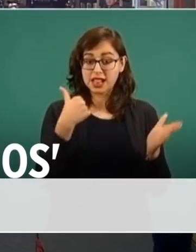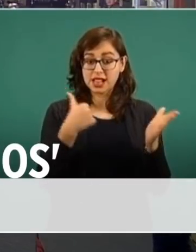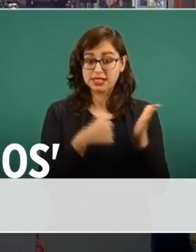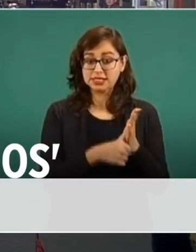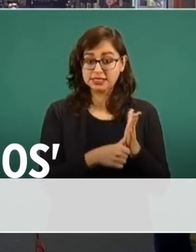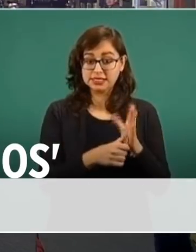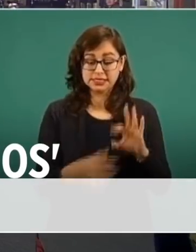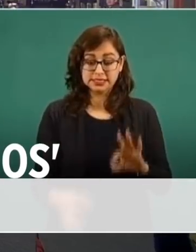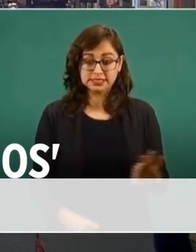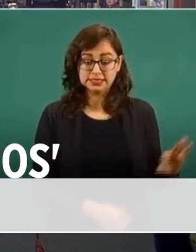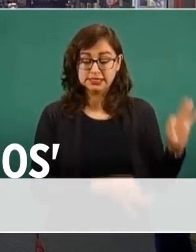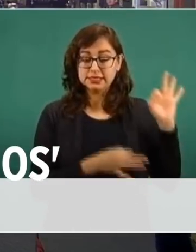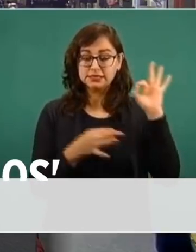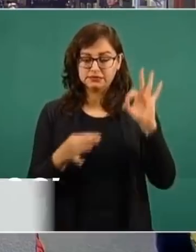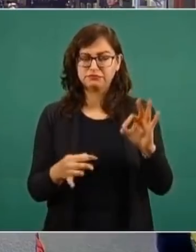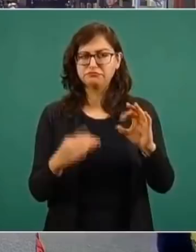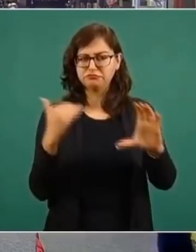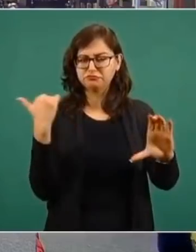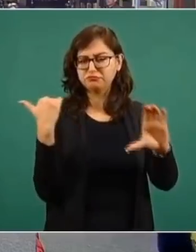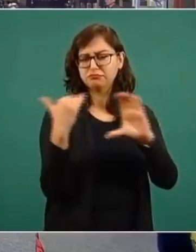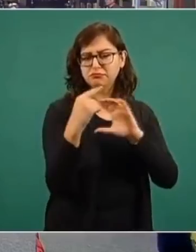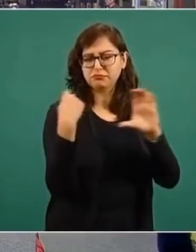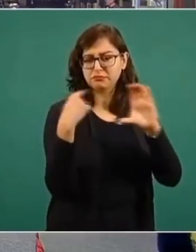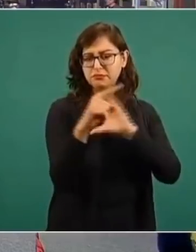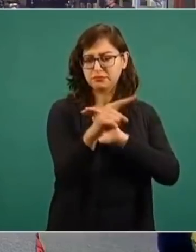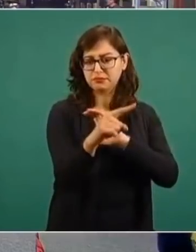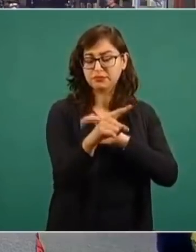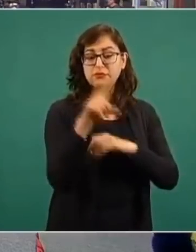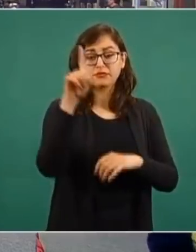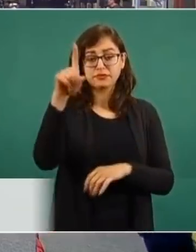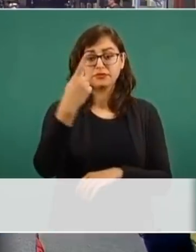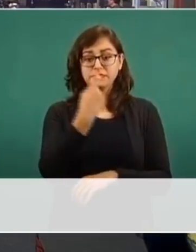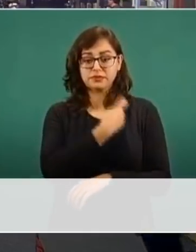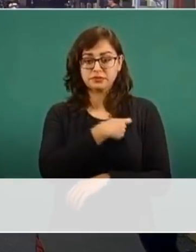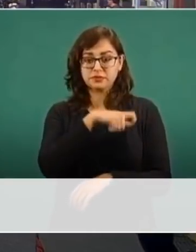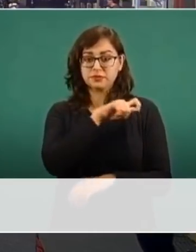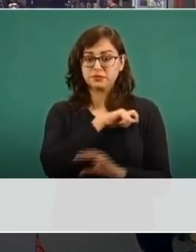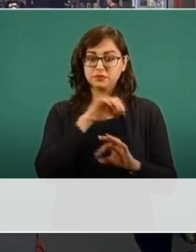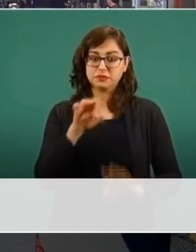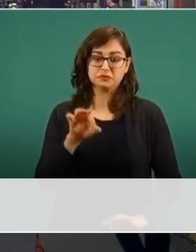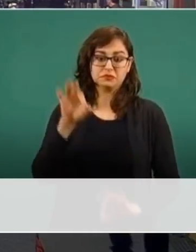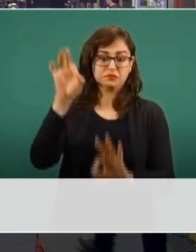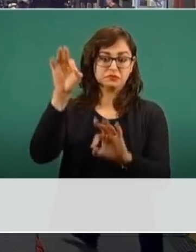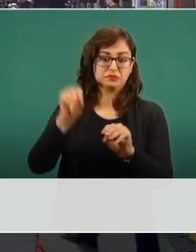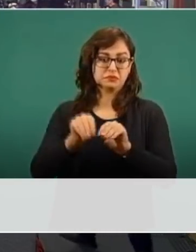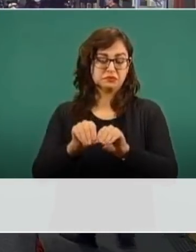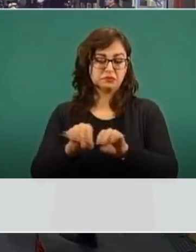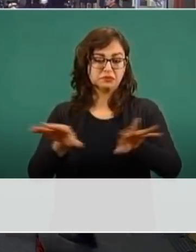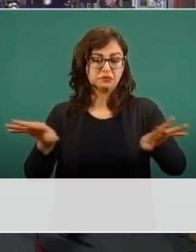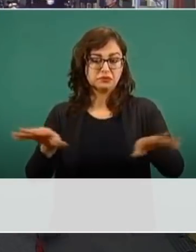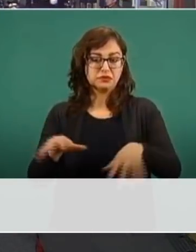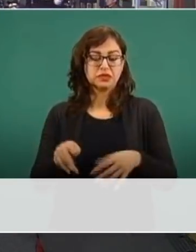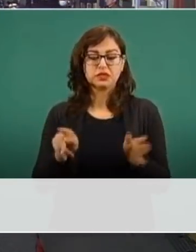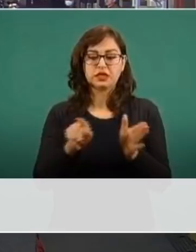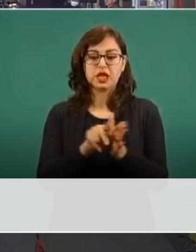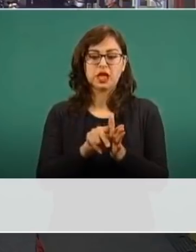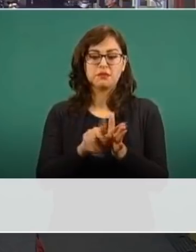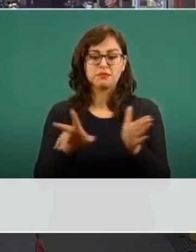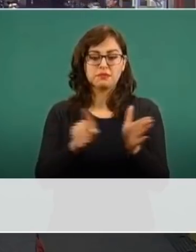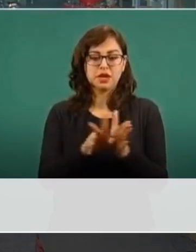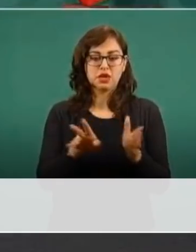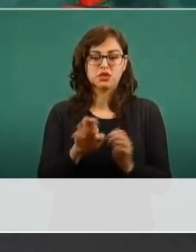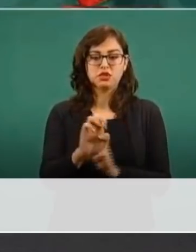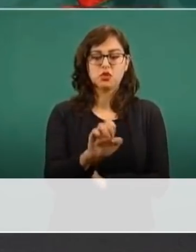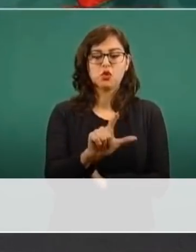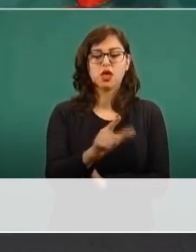filtraron en España, tanto al periódico El País como